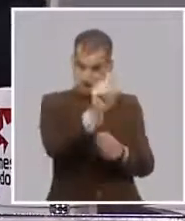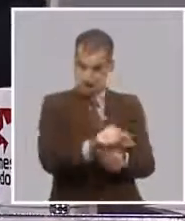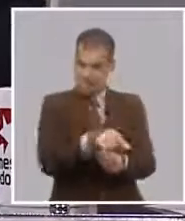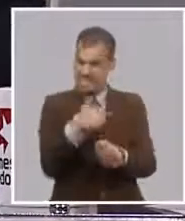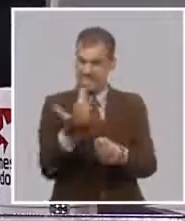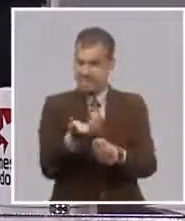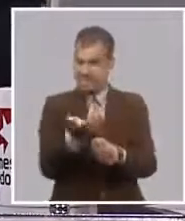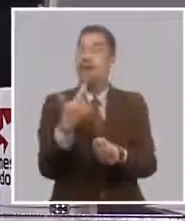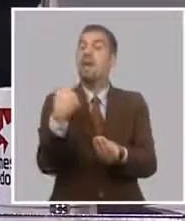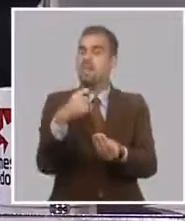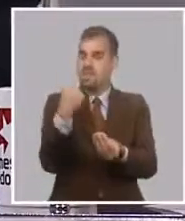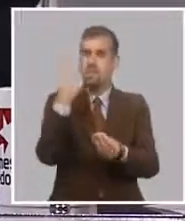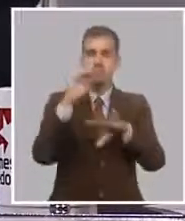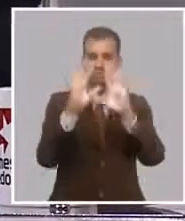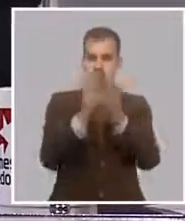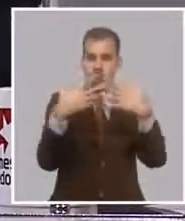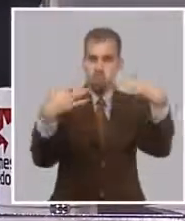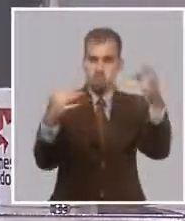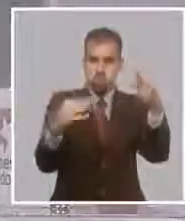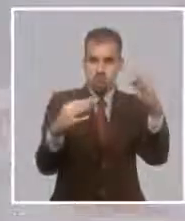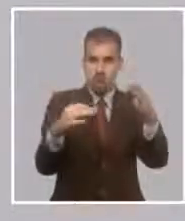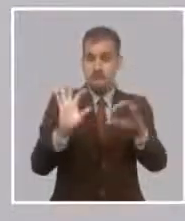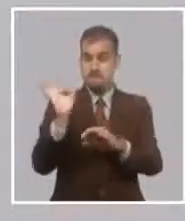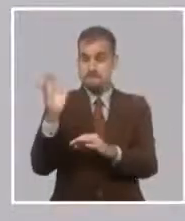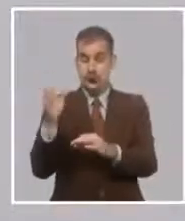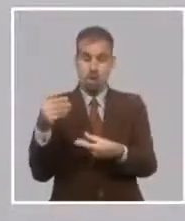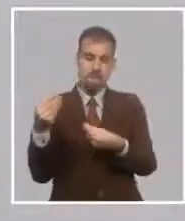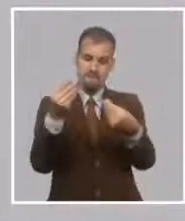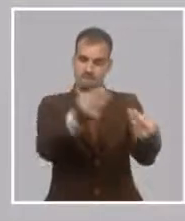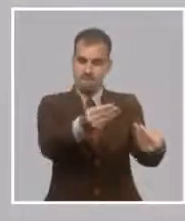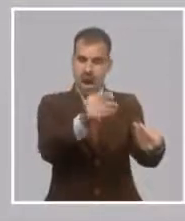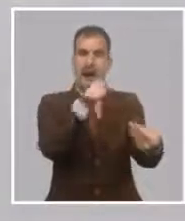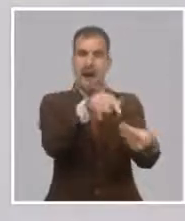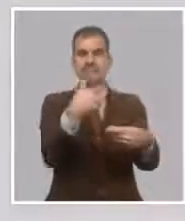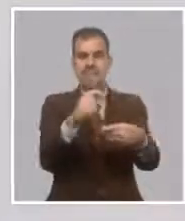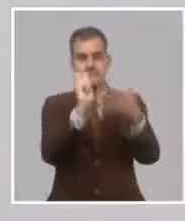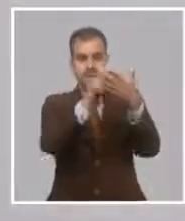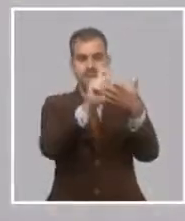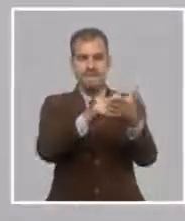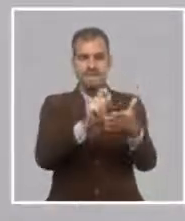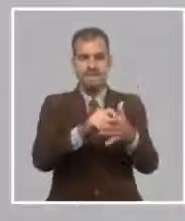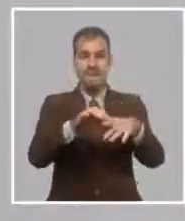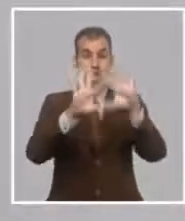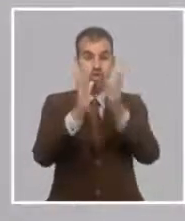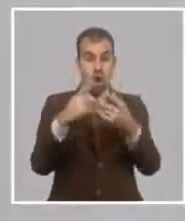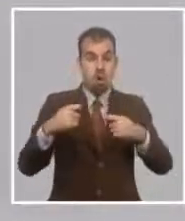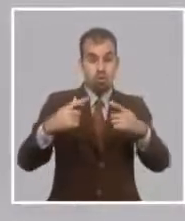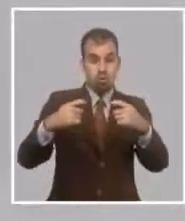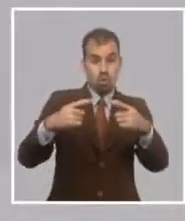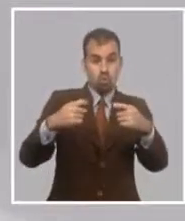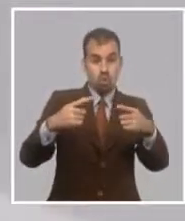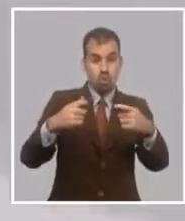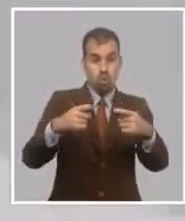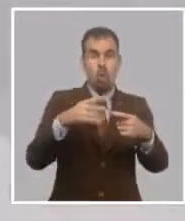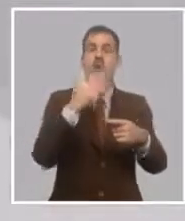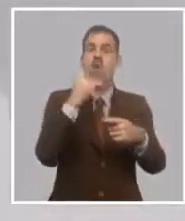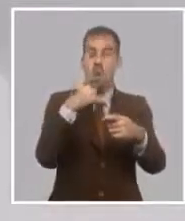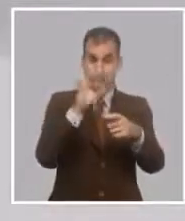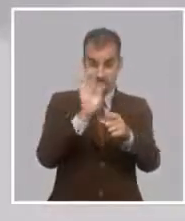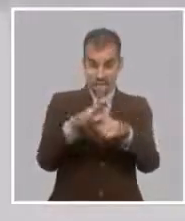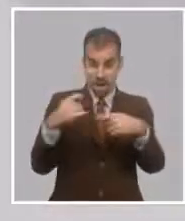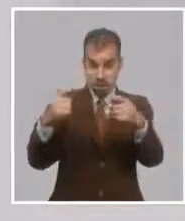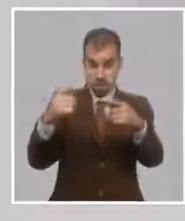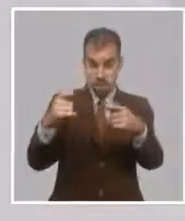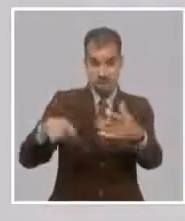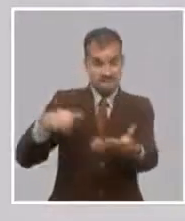de la documentación que le presenta el banco, o los gastos en que va a incurrir y a partir de esos gastos los ingresos futuros que va a obtener. Después